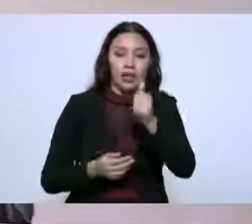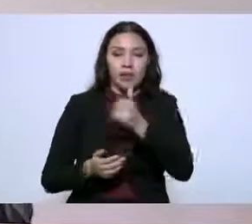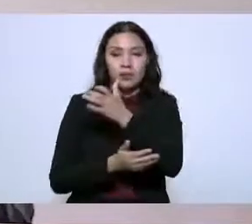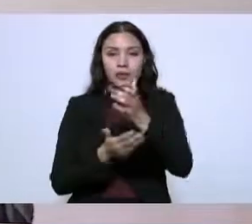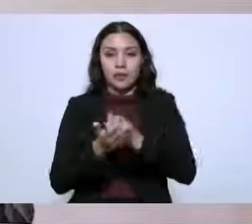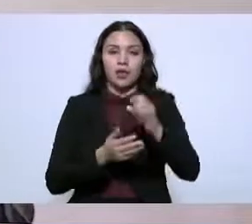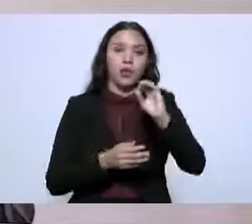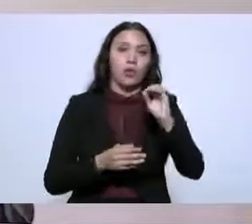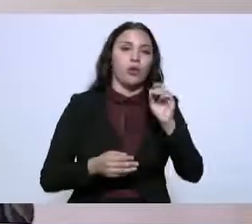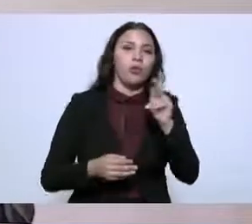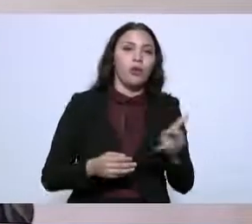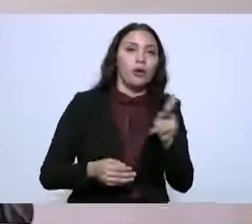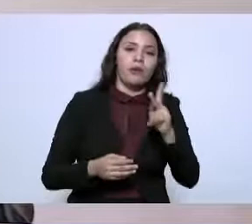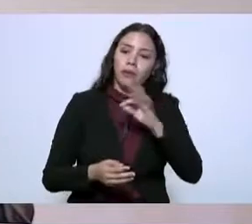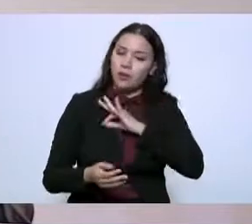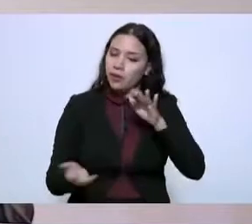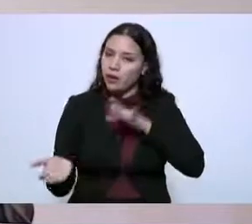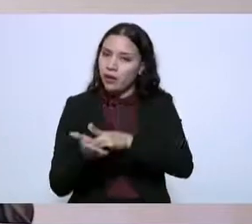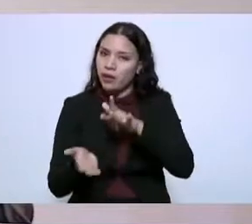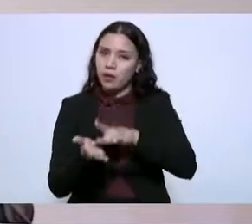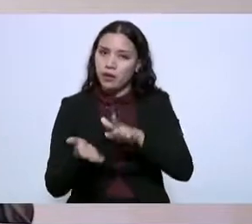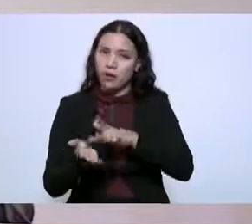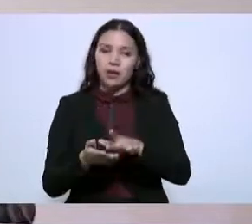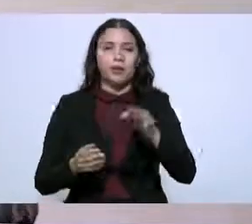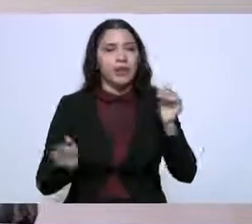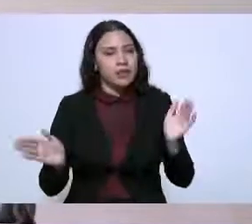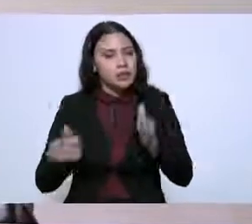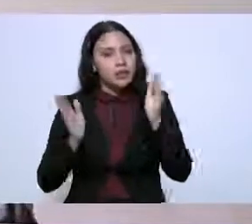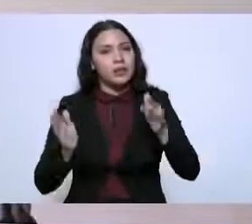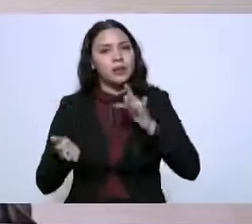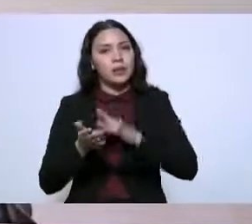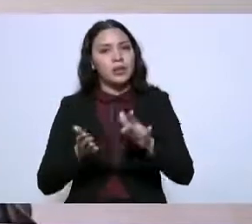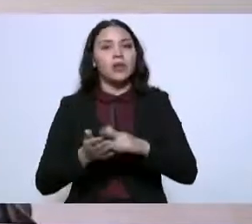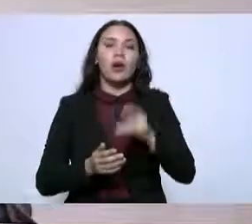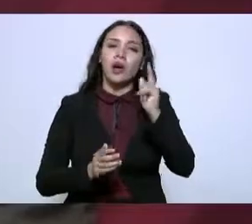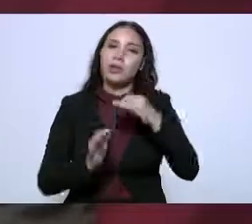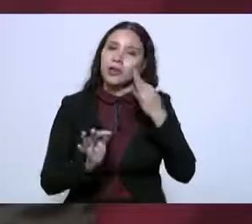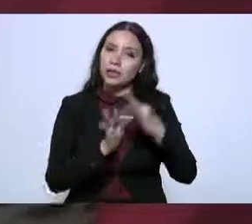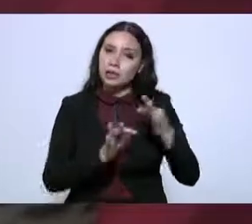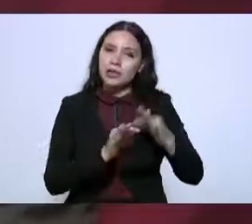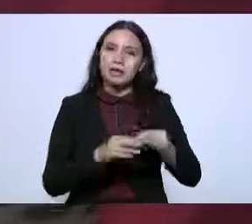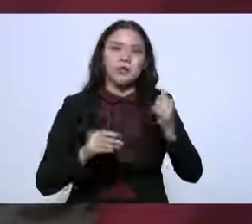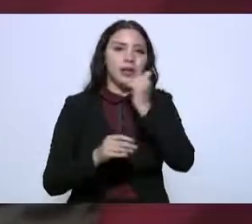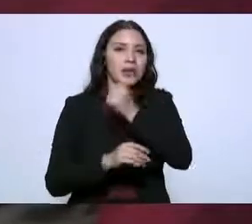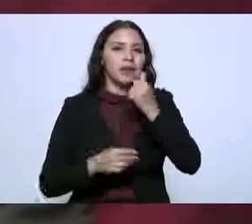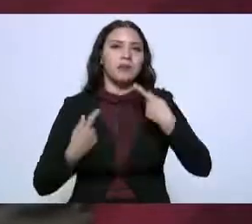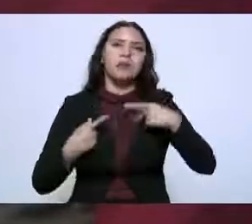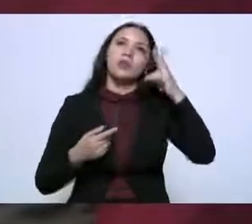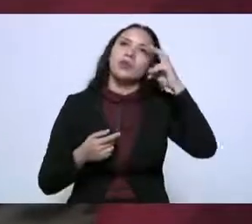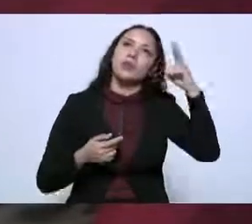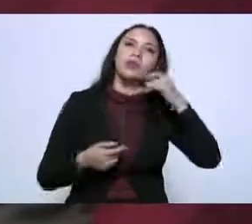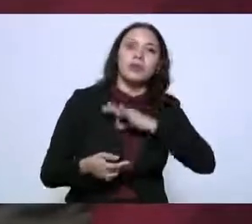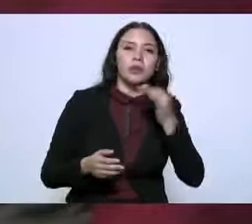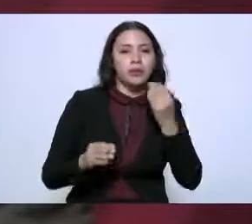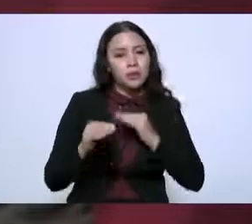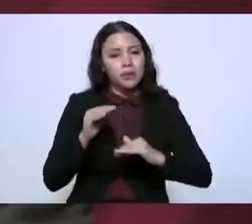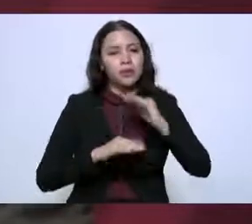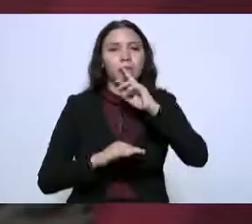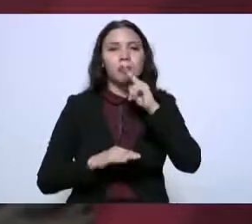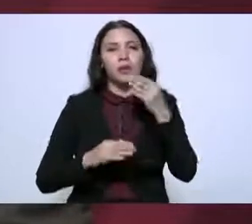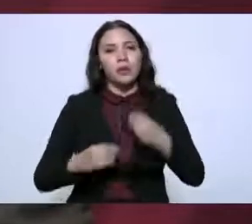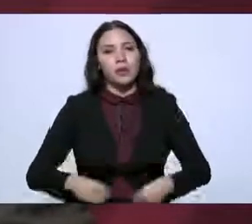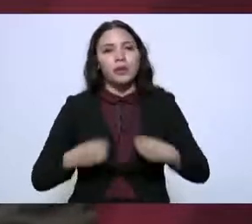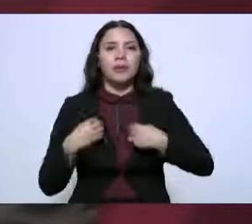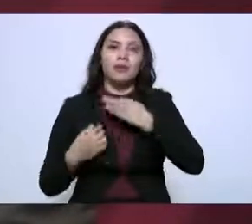nuestros ejidos, que podamos nosotros seguir alentando, cumpliendo los sueños para alentar esta perspectiva de